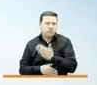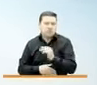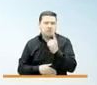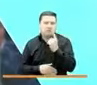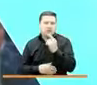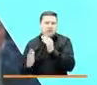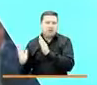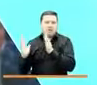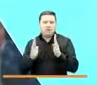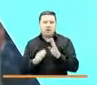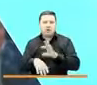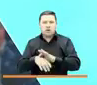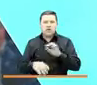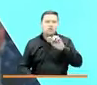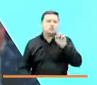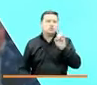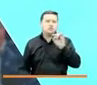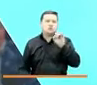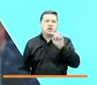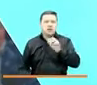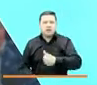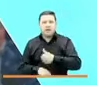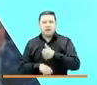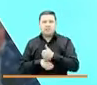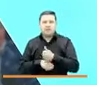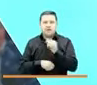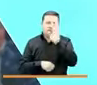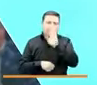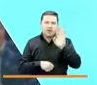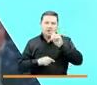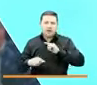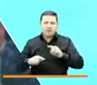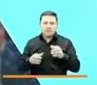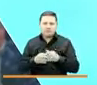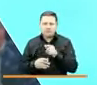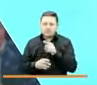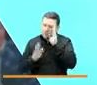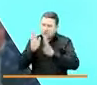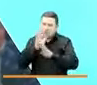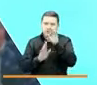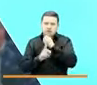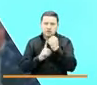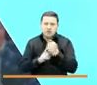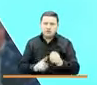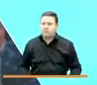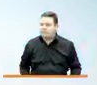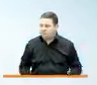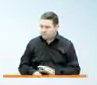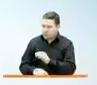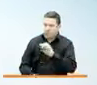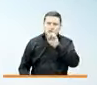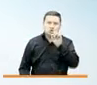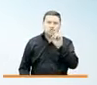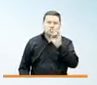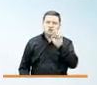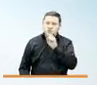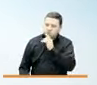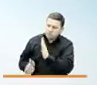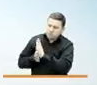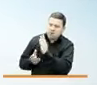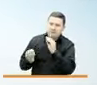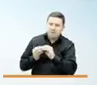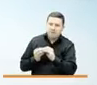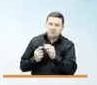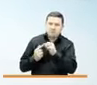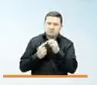bloque con la doctora Susana Correa, directora del Departamento Administrativo para la Prosperidad Social. Doctora Susana nos contará más acerca de los